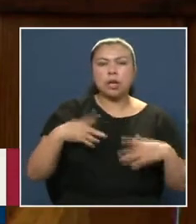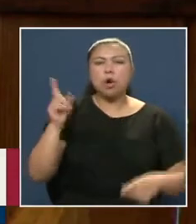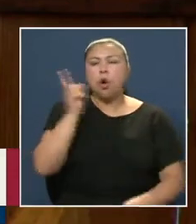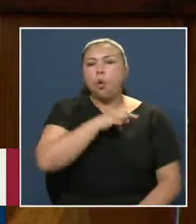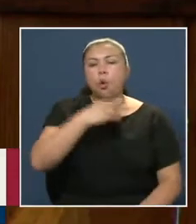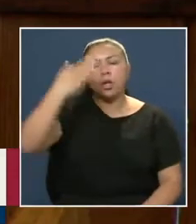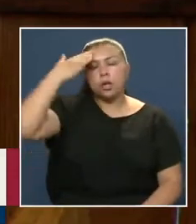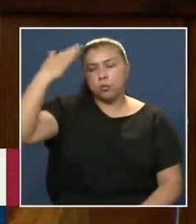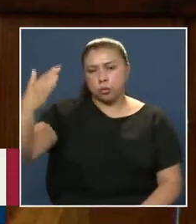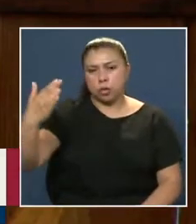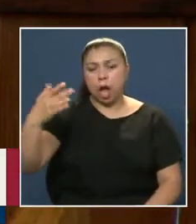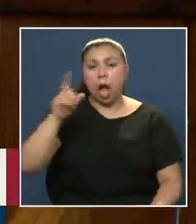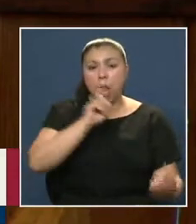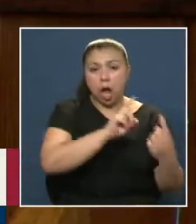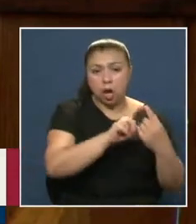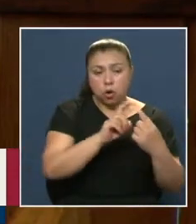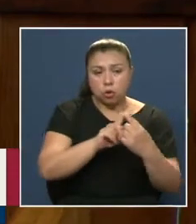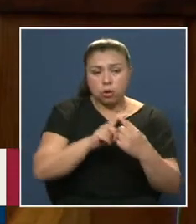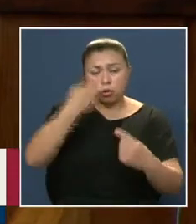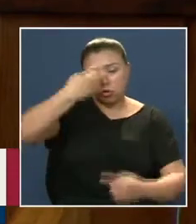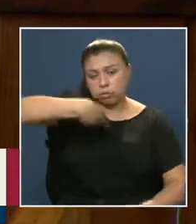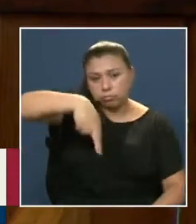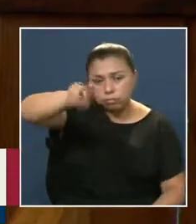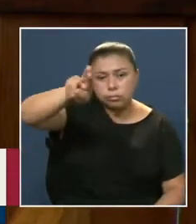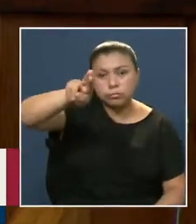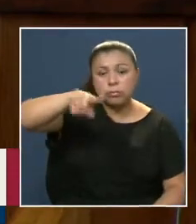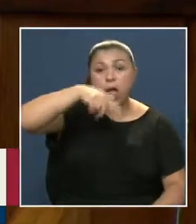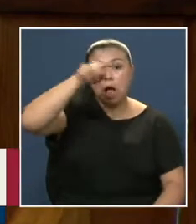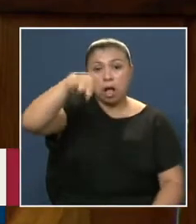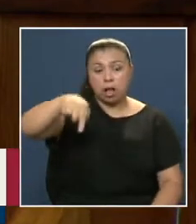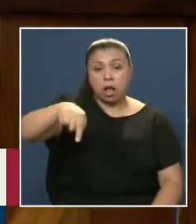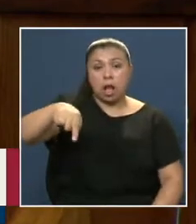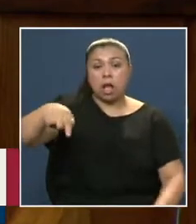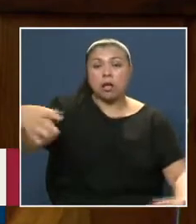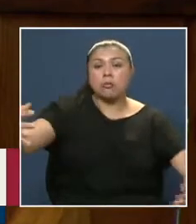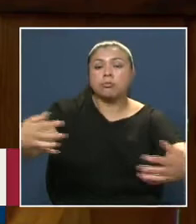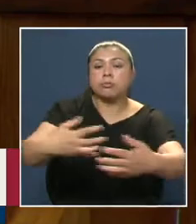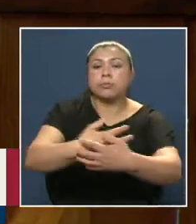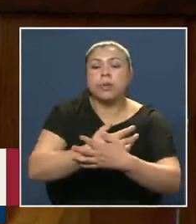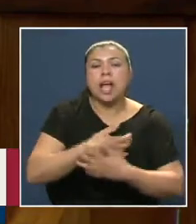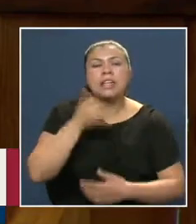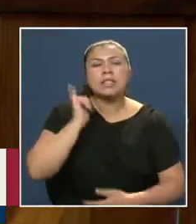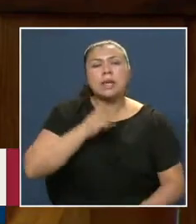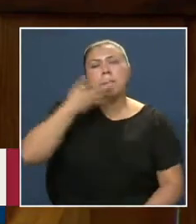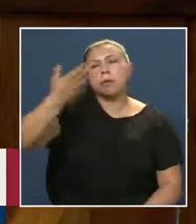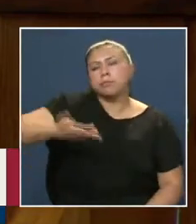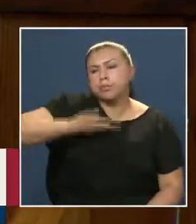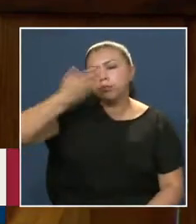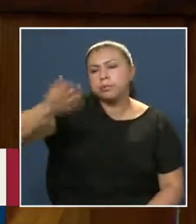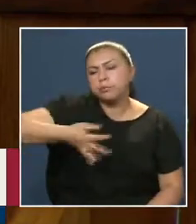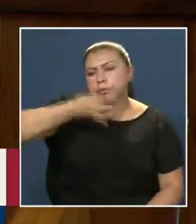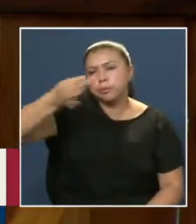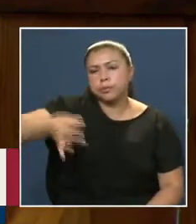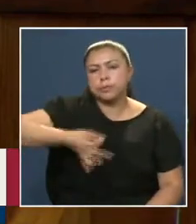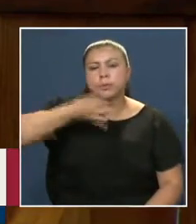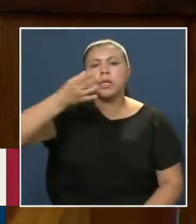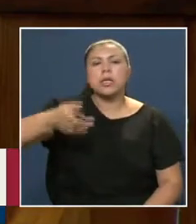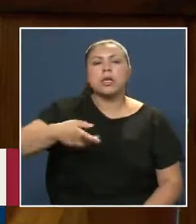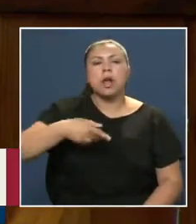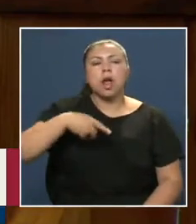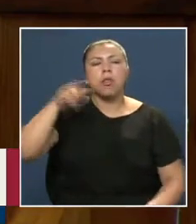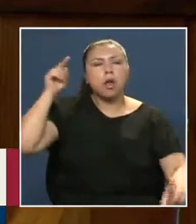días En contacto Con su norte grande Que lo acogió Siempre aconsejando Respecto a las batallas Y caminos